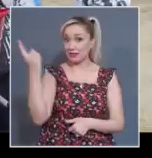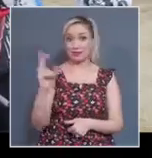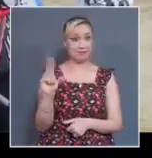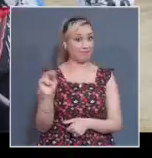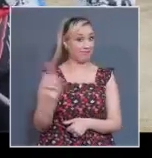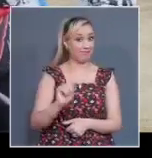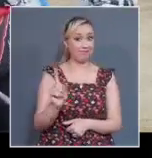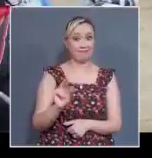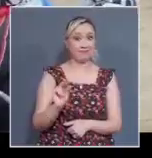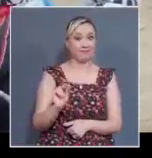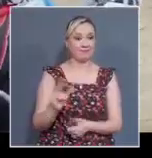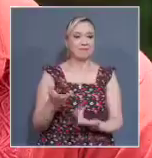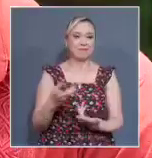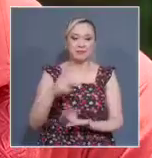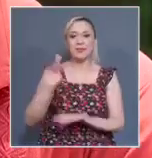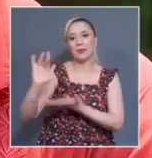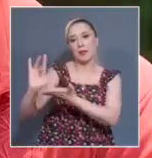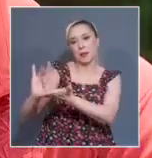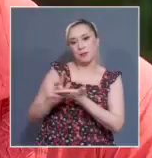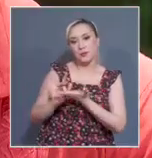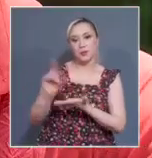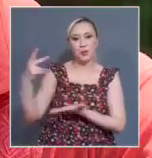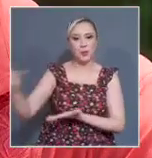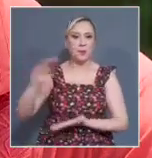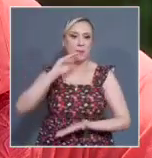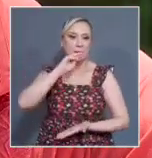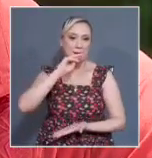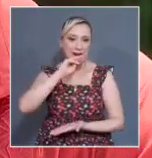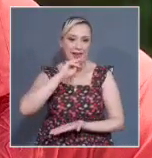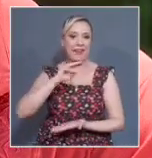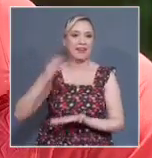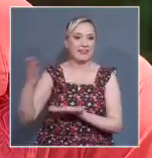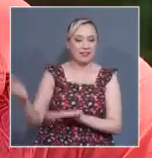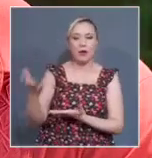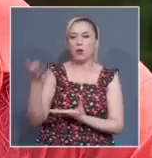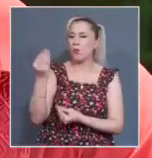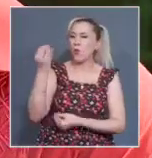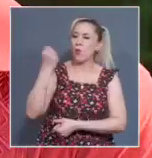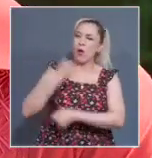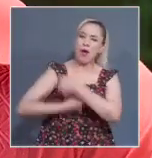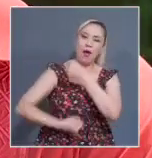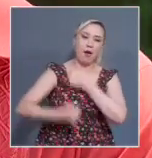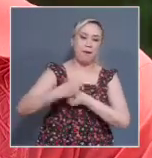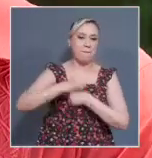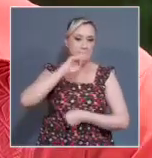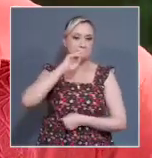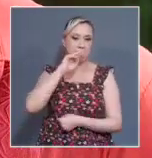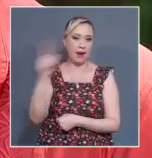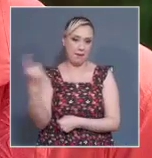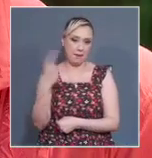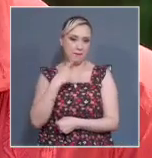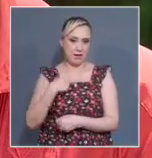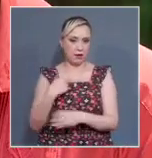contado con el apoyo de su madre. Hace muchos, muchos, muchos años mi madre me dijo algo que fue muy cierto.